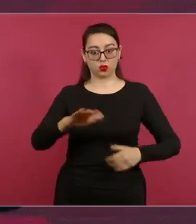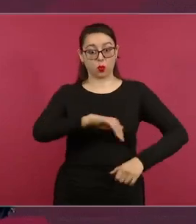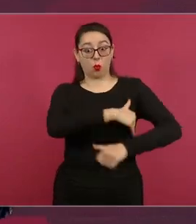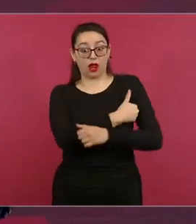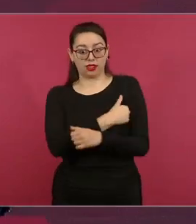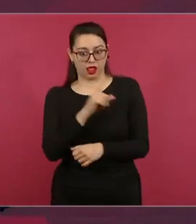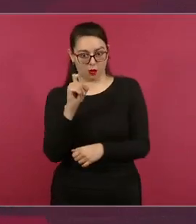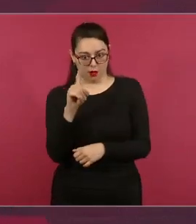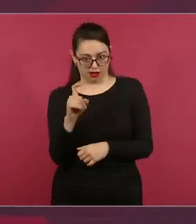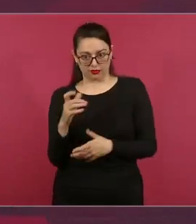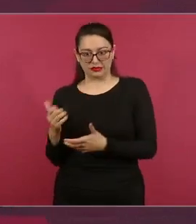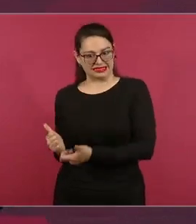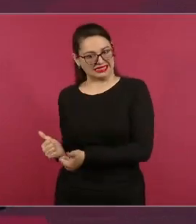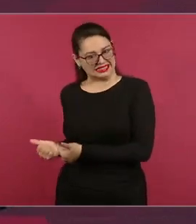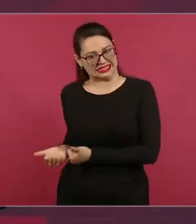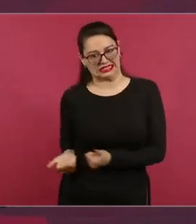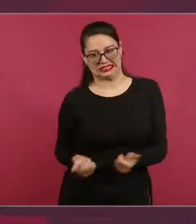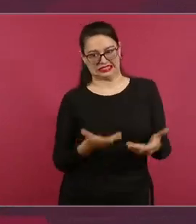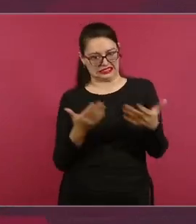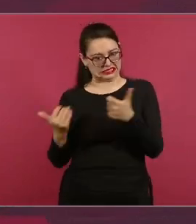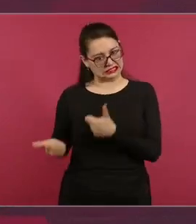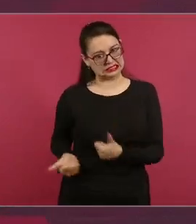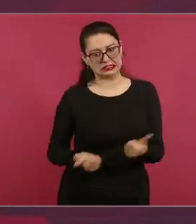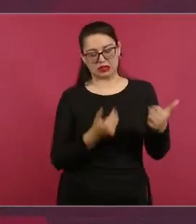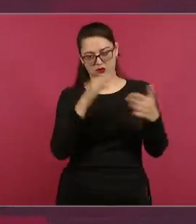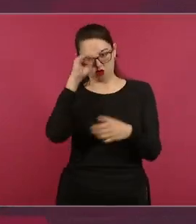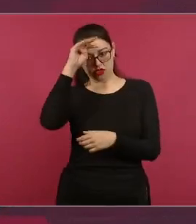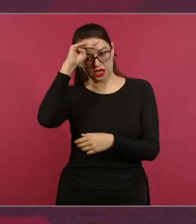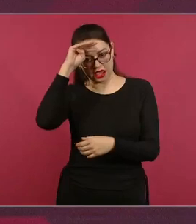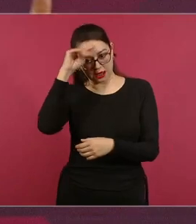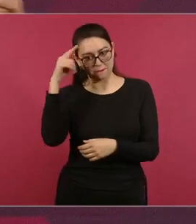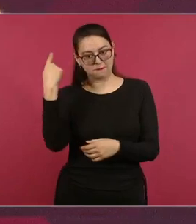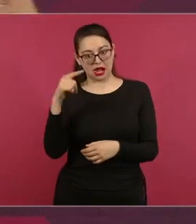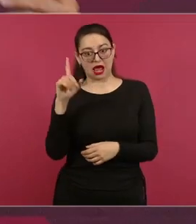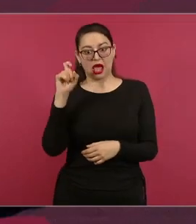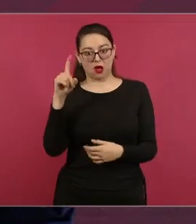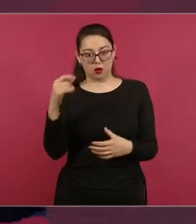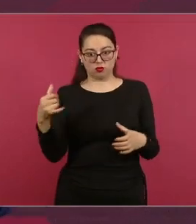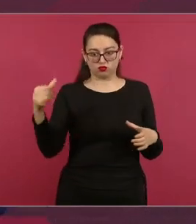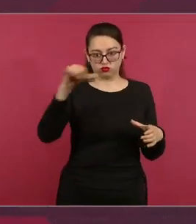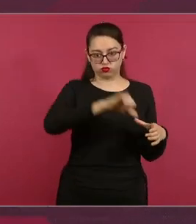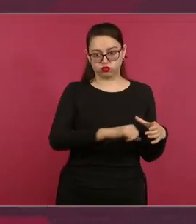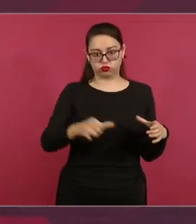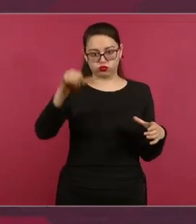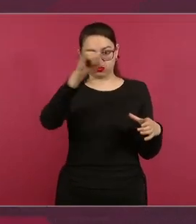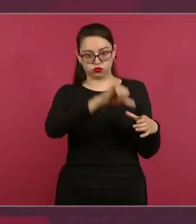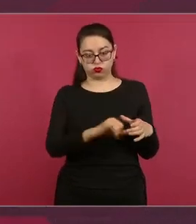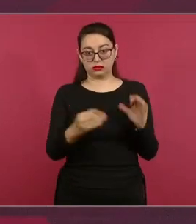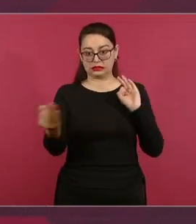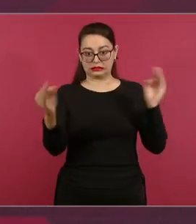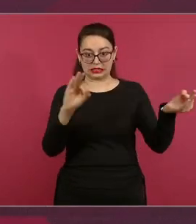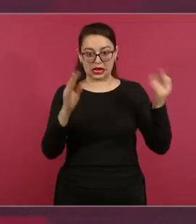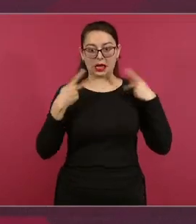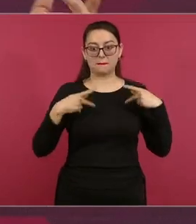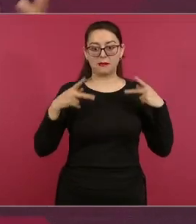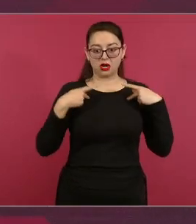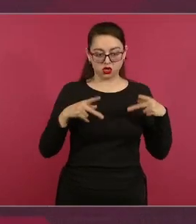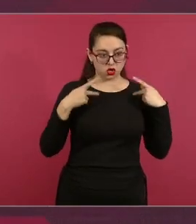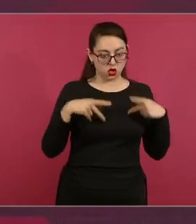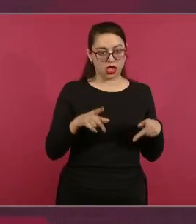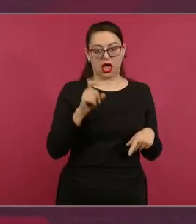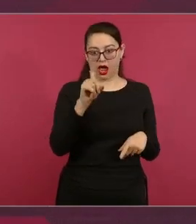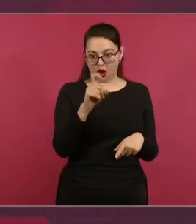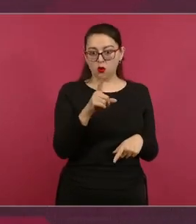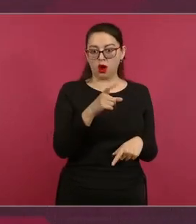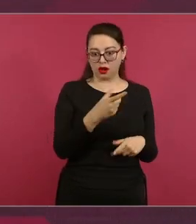en las distintas colonias para que la gente ahí se abastezca de agua. Eso mismo